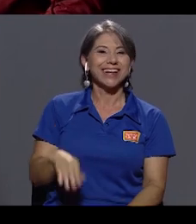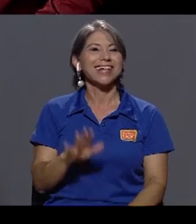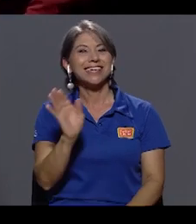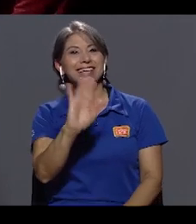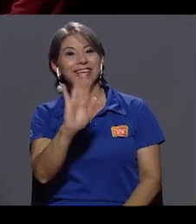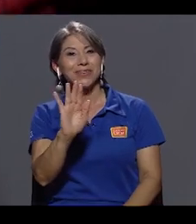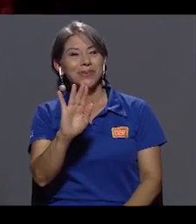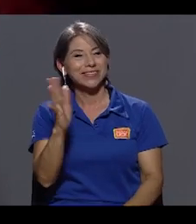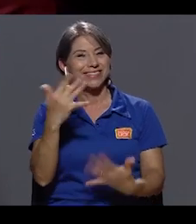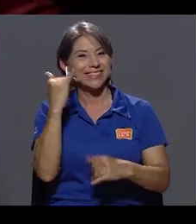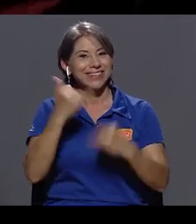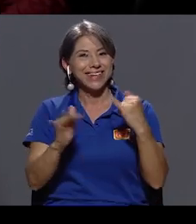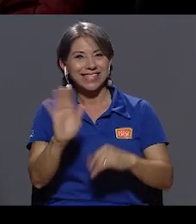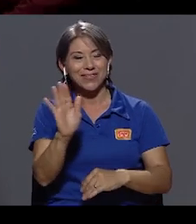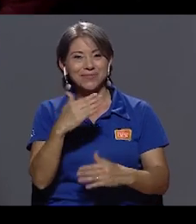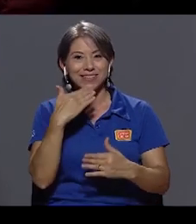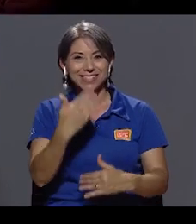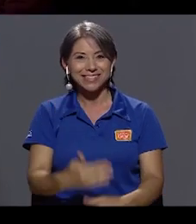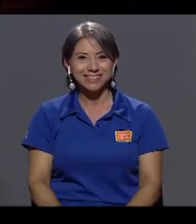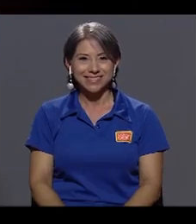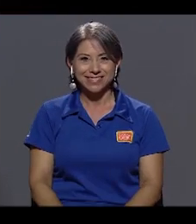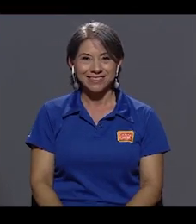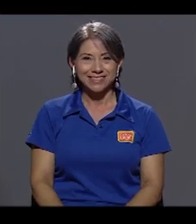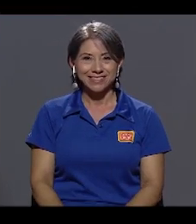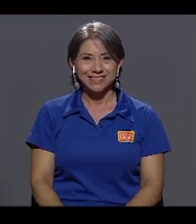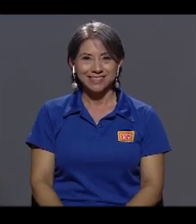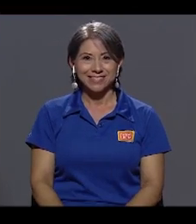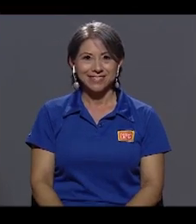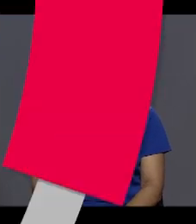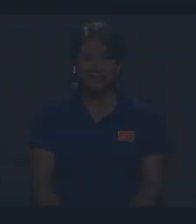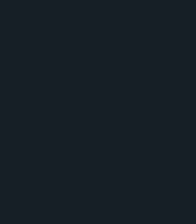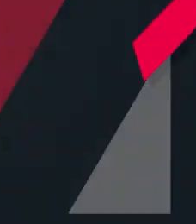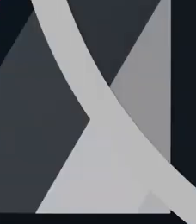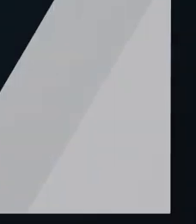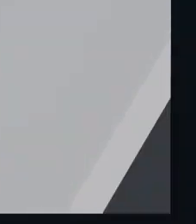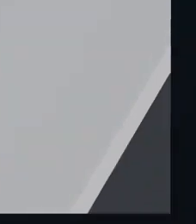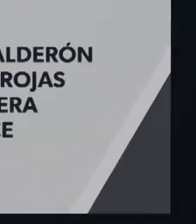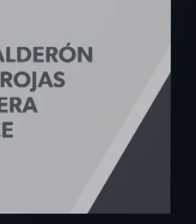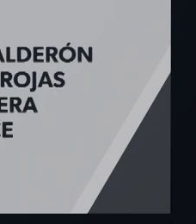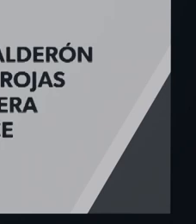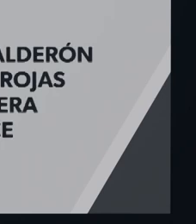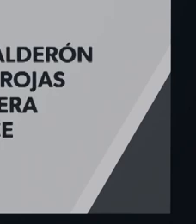Chaito, nos vamos. Hasta luego. Muchas gracias. Gracias. Gracias.